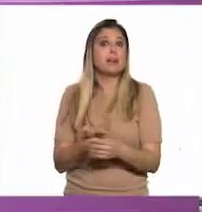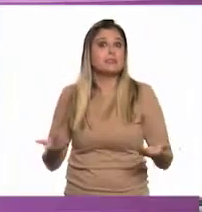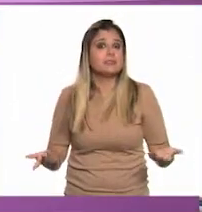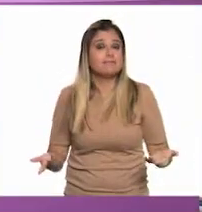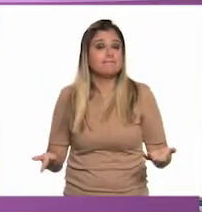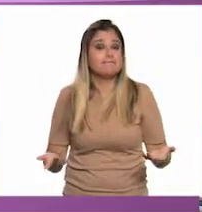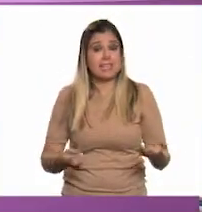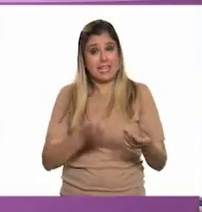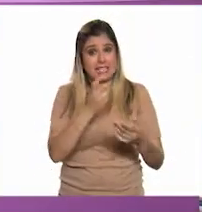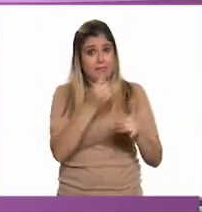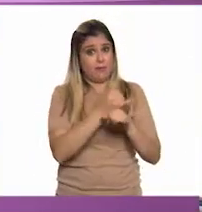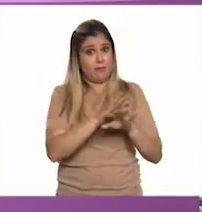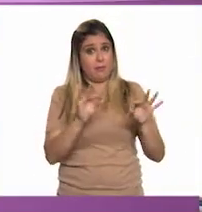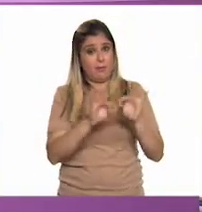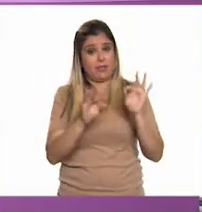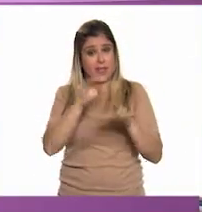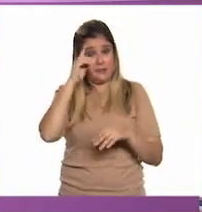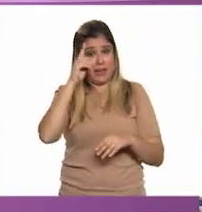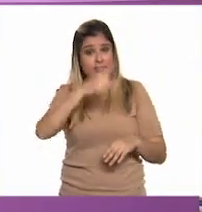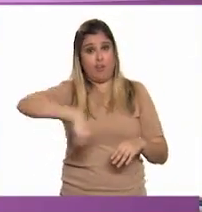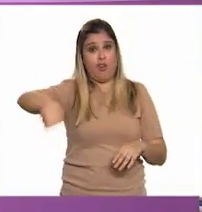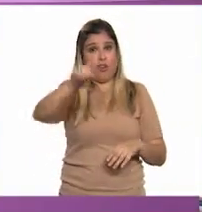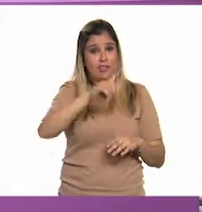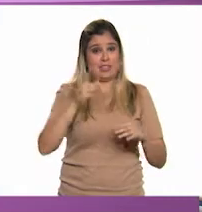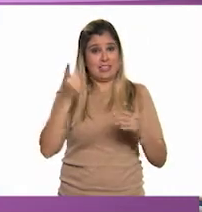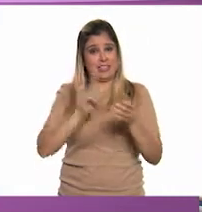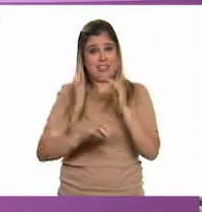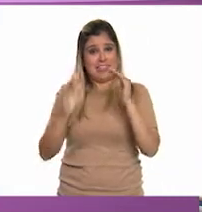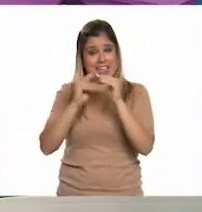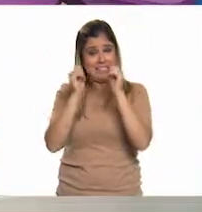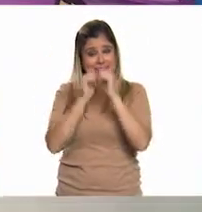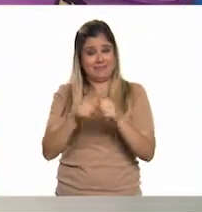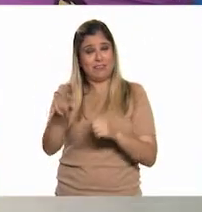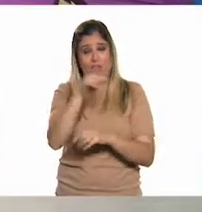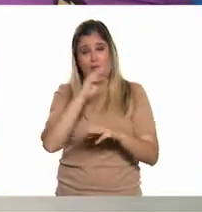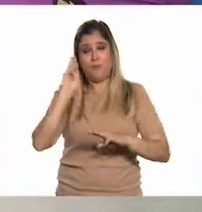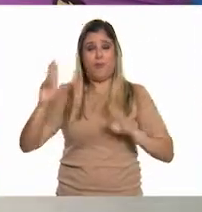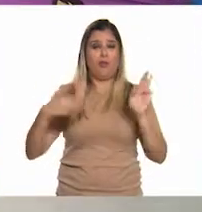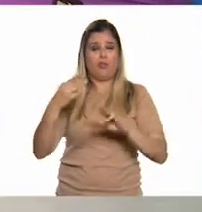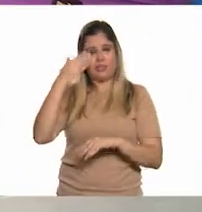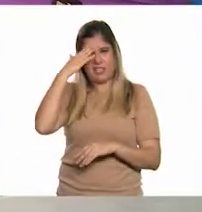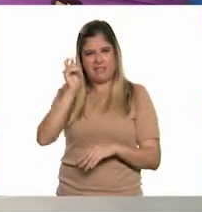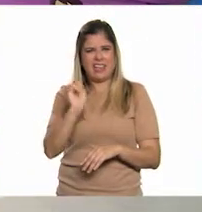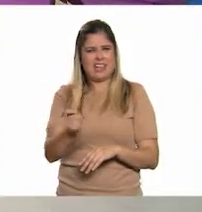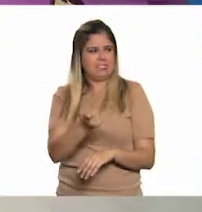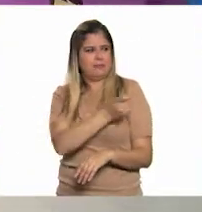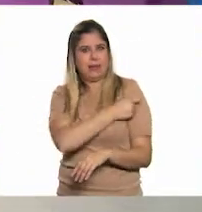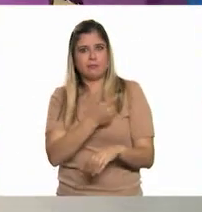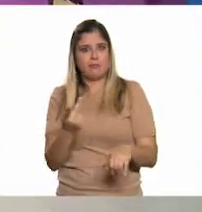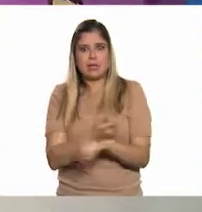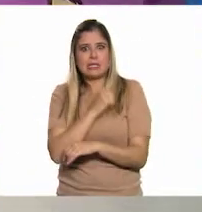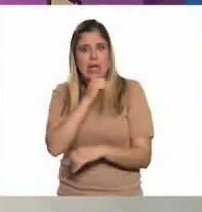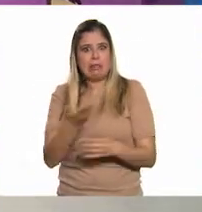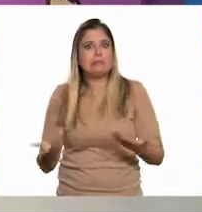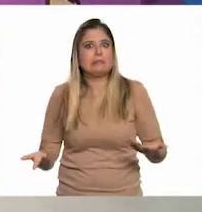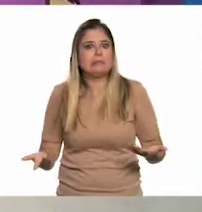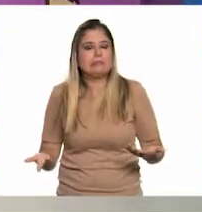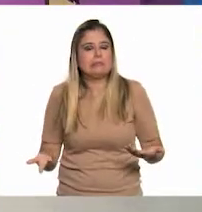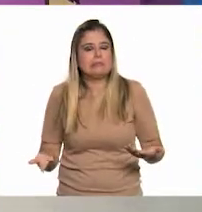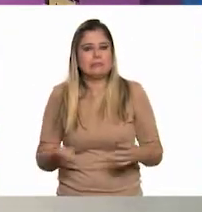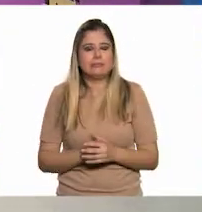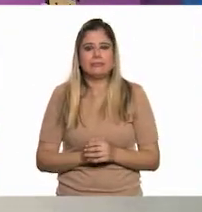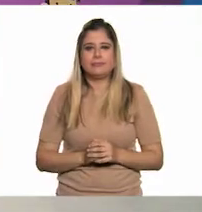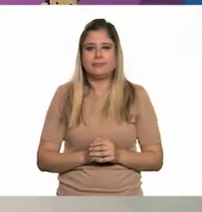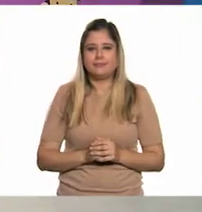exacto. Esa es una información muy importante para todos ahí en Casita. Bueno, todos en general, todo el mundo por las situaciones generales. es muy importante. ¿Qué pasaría si no nos